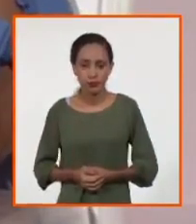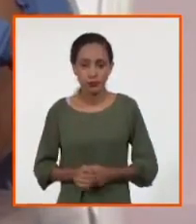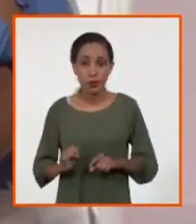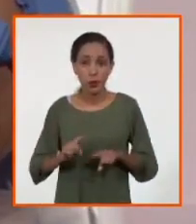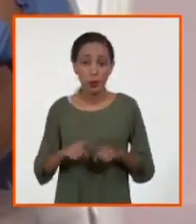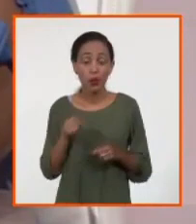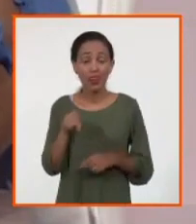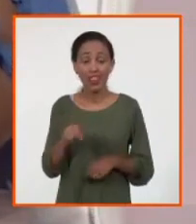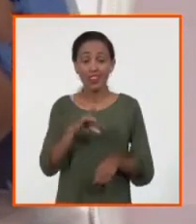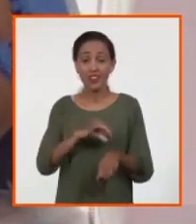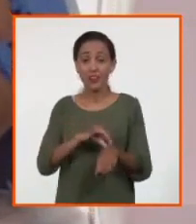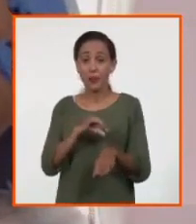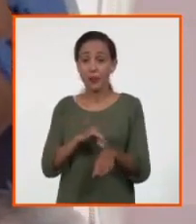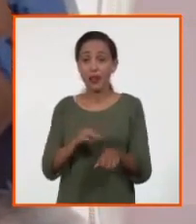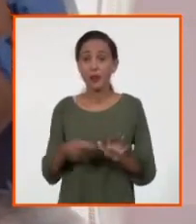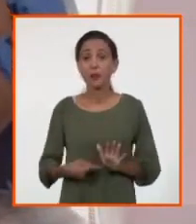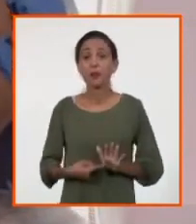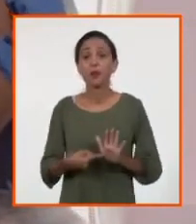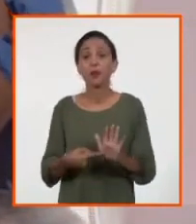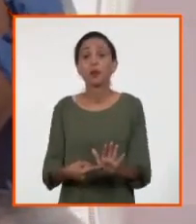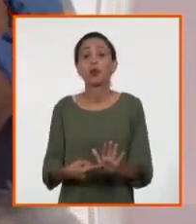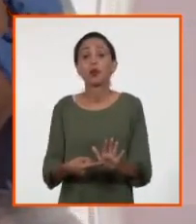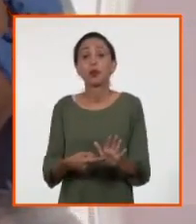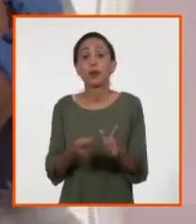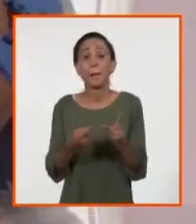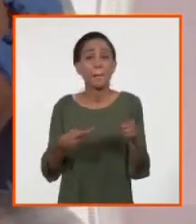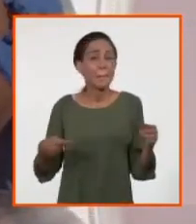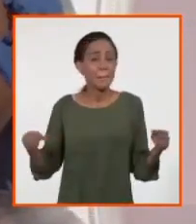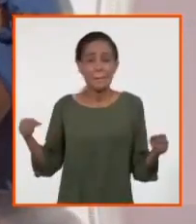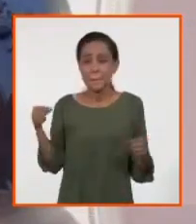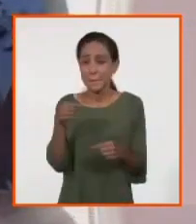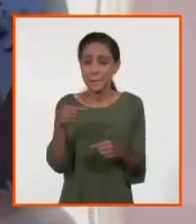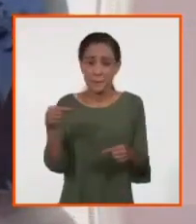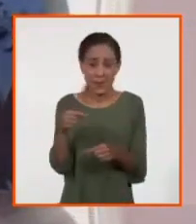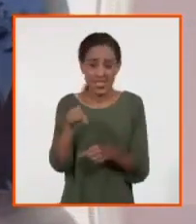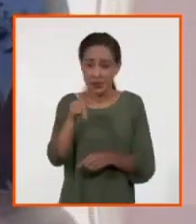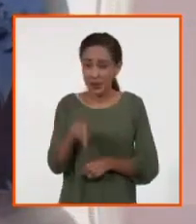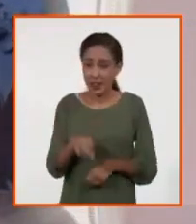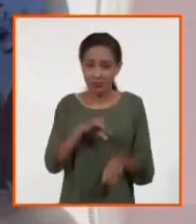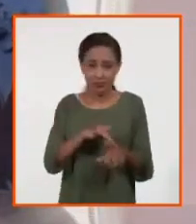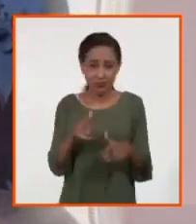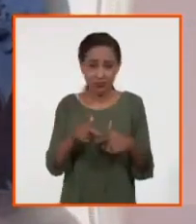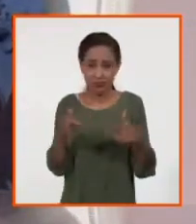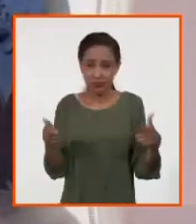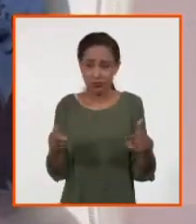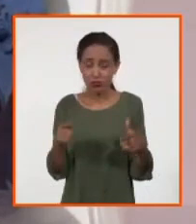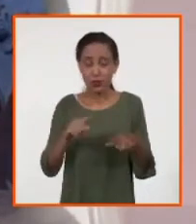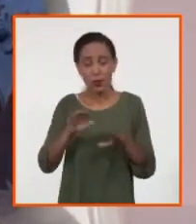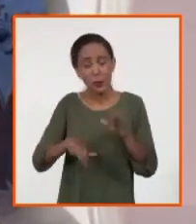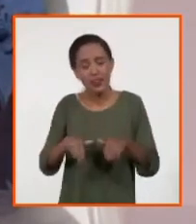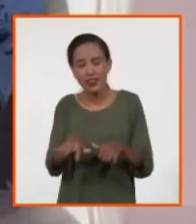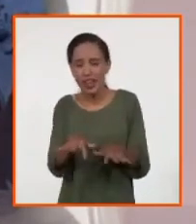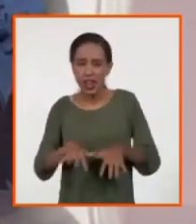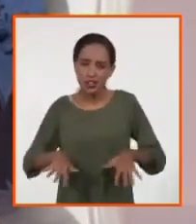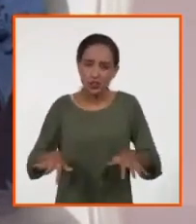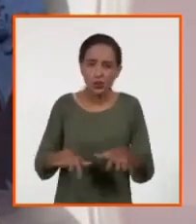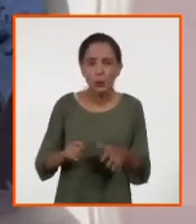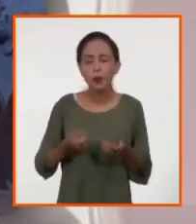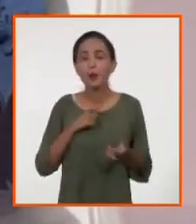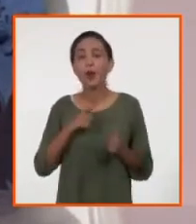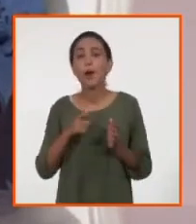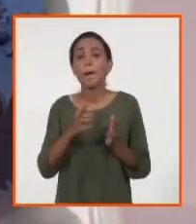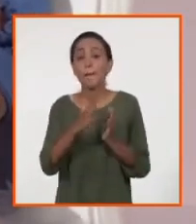enfermedad muestra sus mayores picos a partir de los momentos que se avecinan. O sea, finales de octubre,